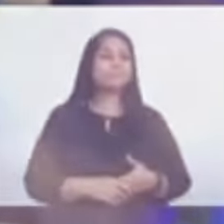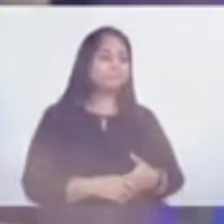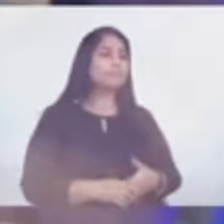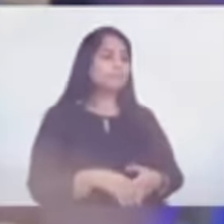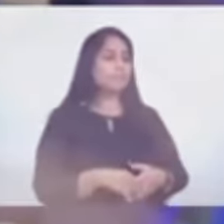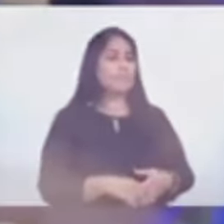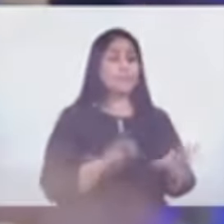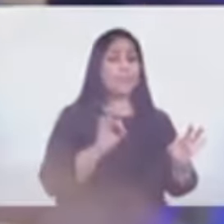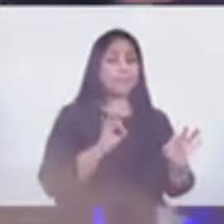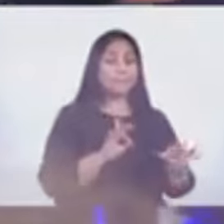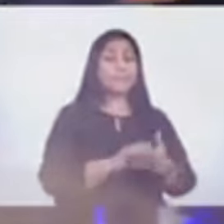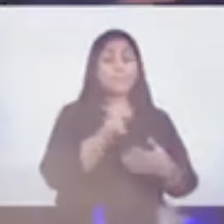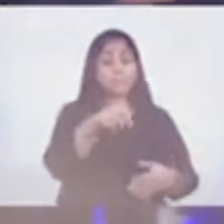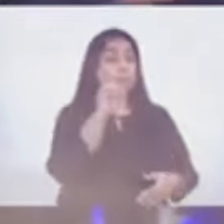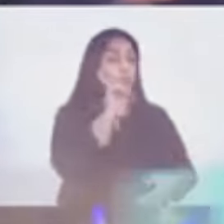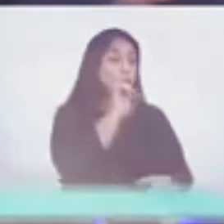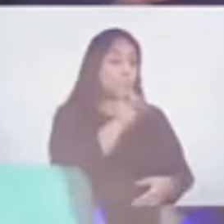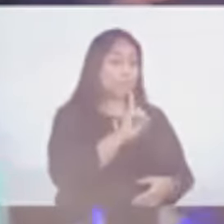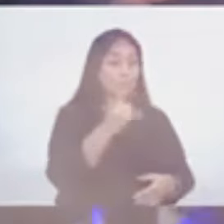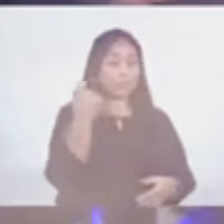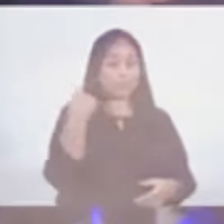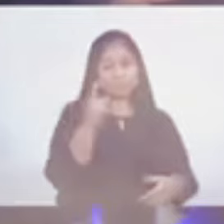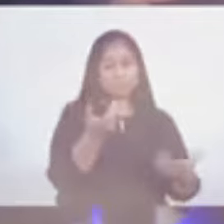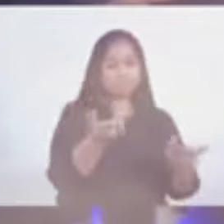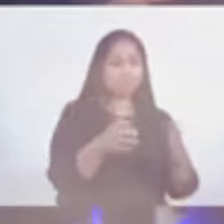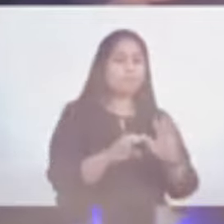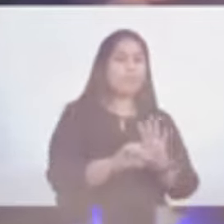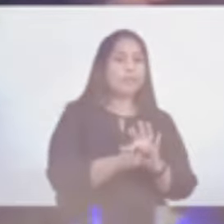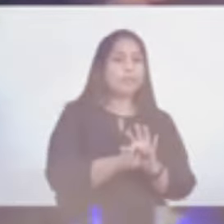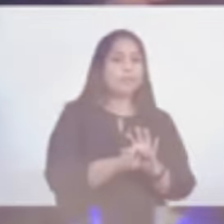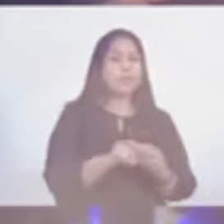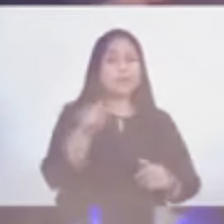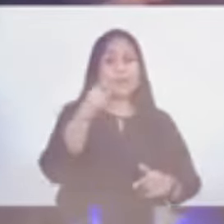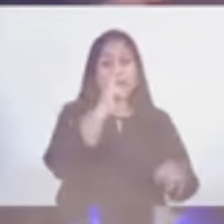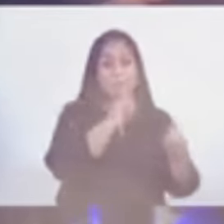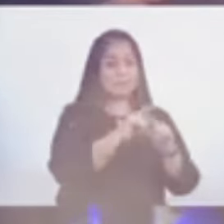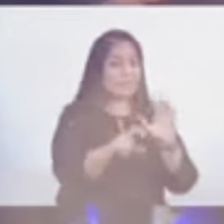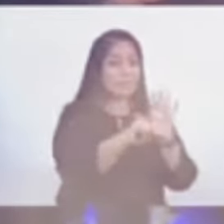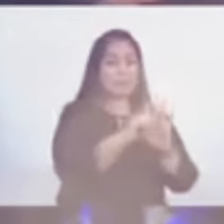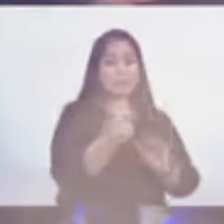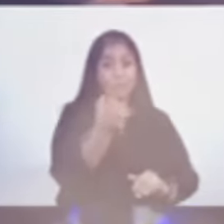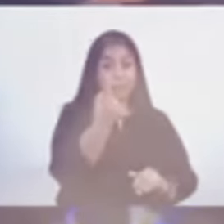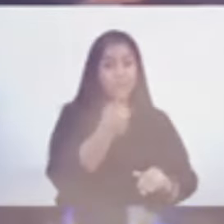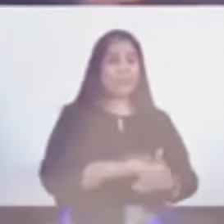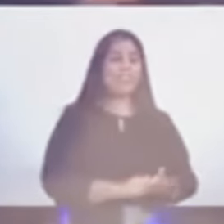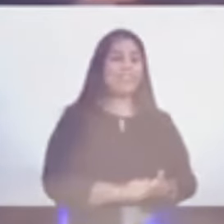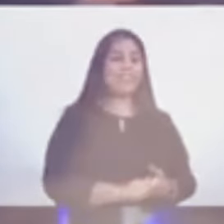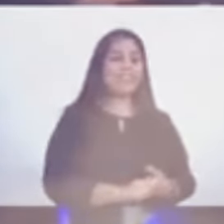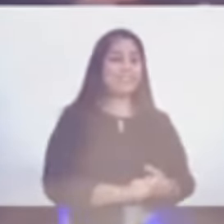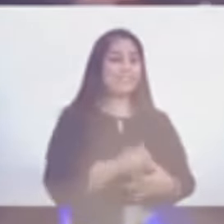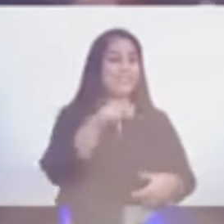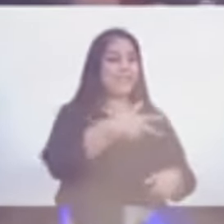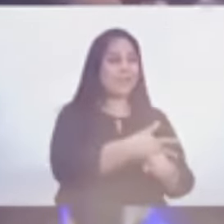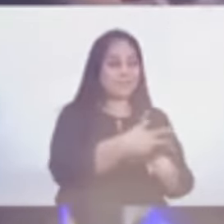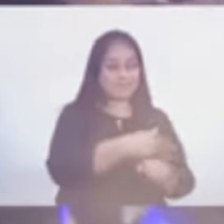bueno, juventud a capítulo uno. Capítulo uno. En